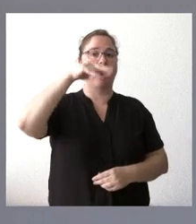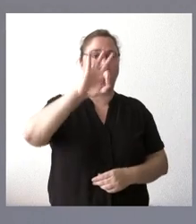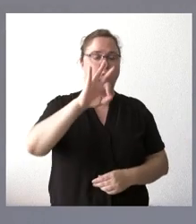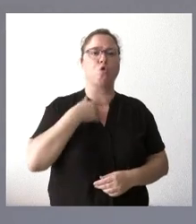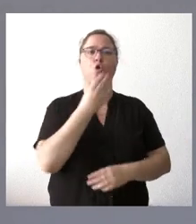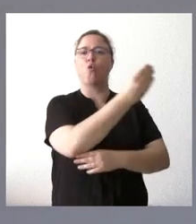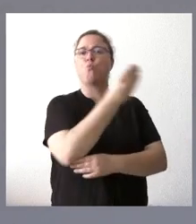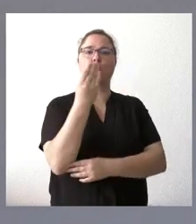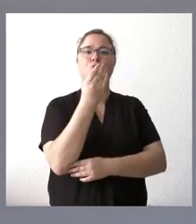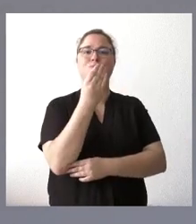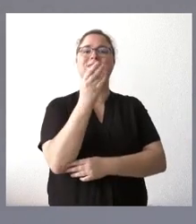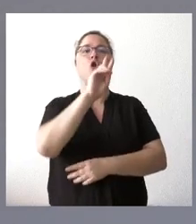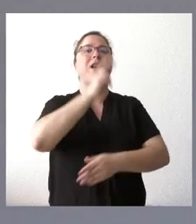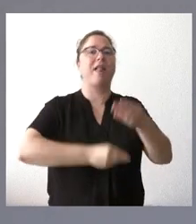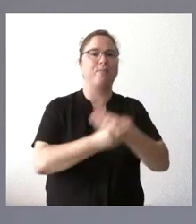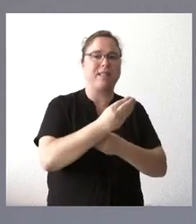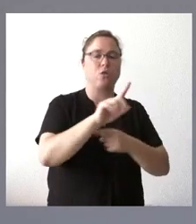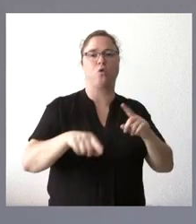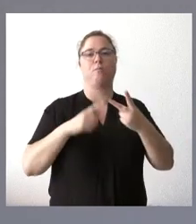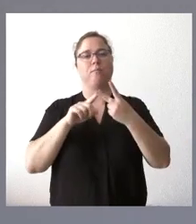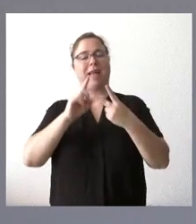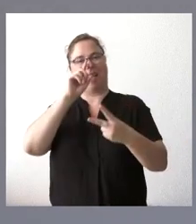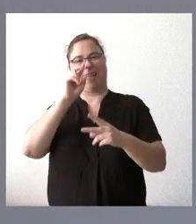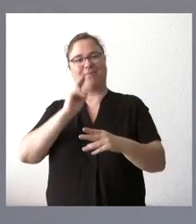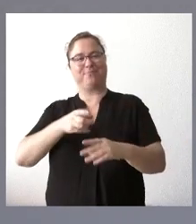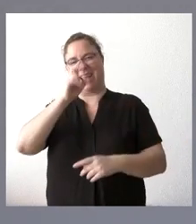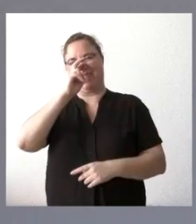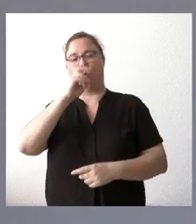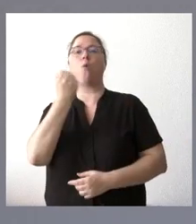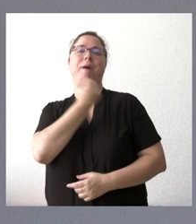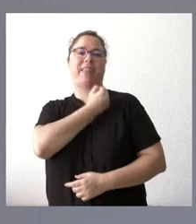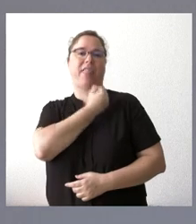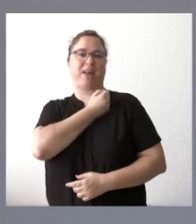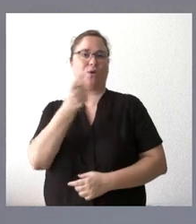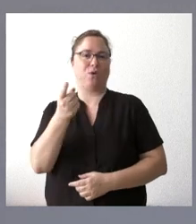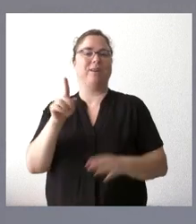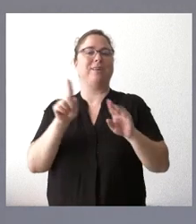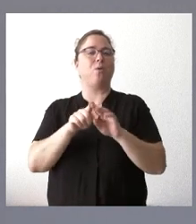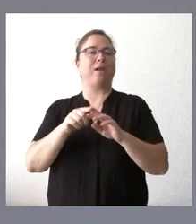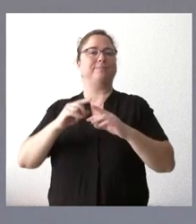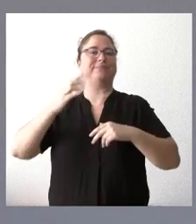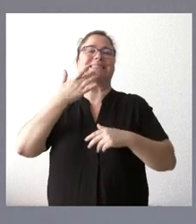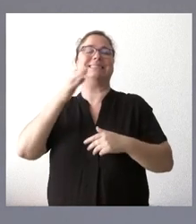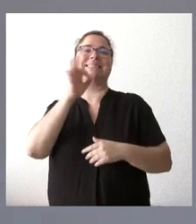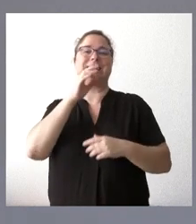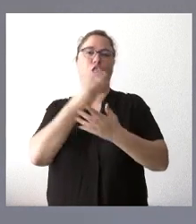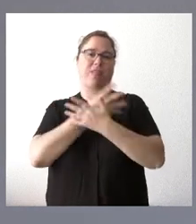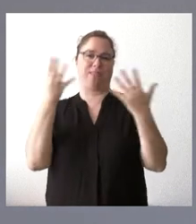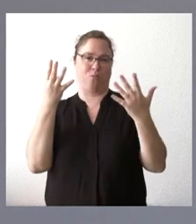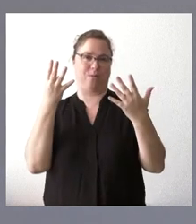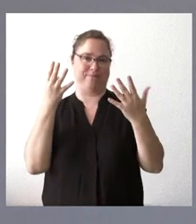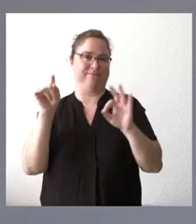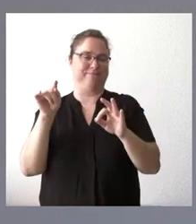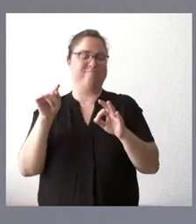monumento de carácter renacentista, y el antiguo matadero, que es un elemento arquitectónico del siglo XIX. por tanto, estamos